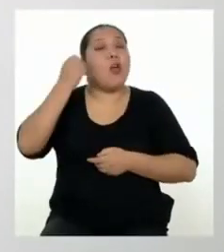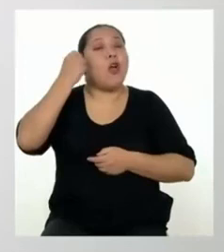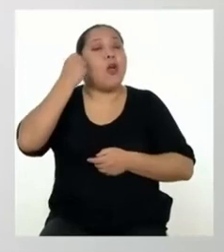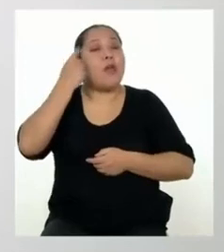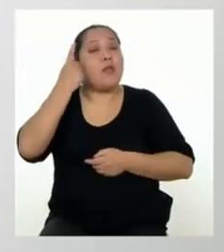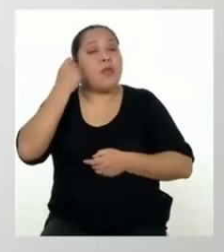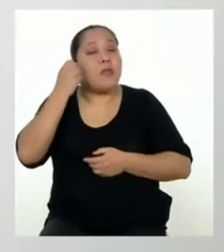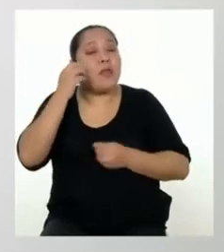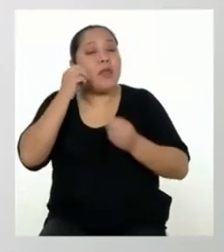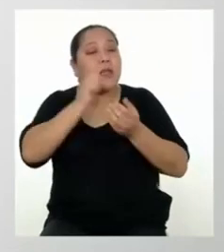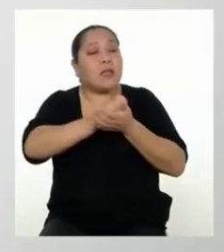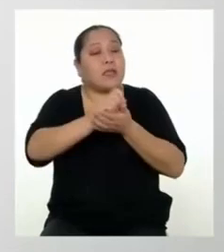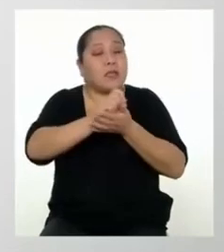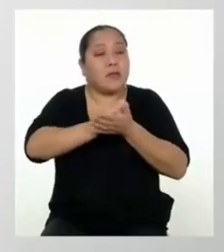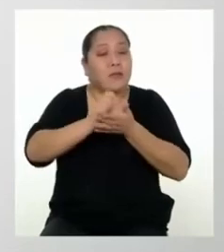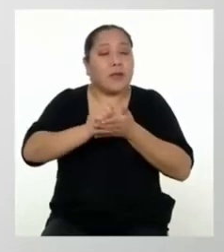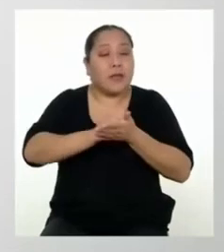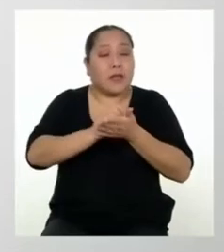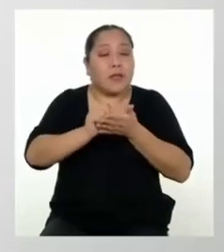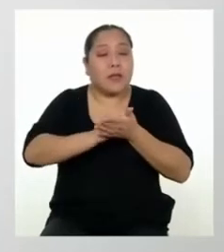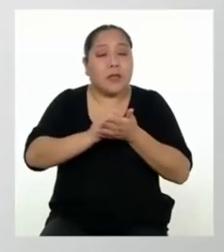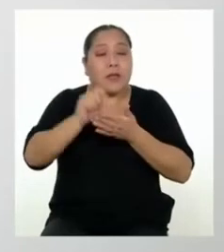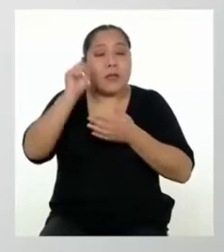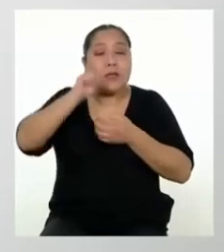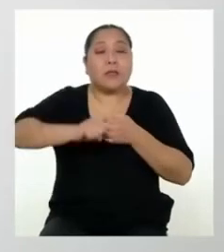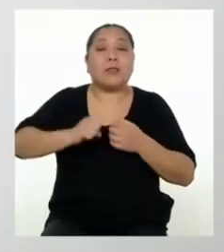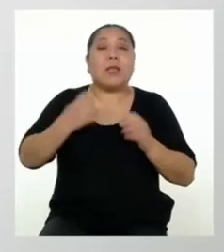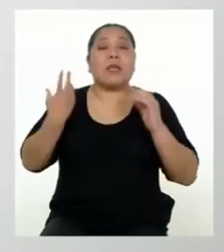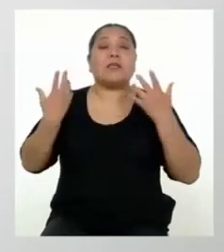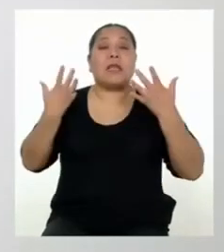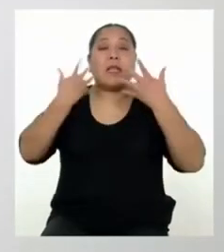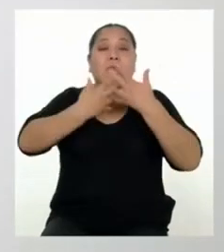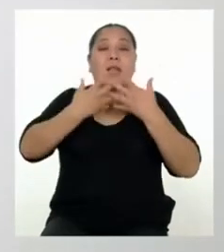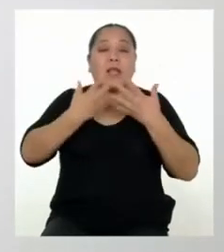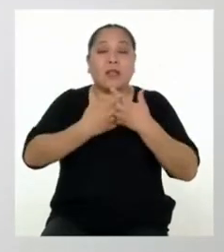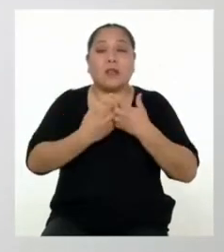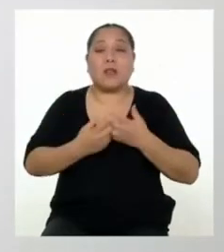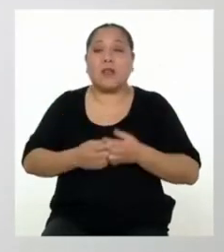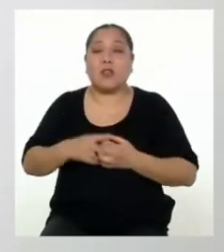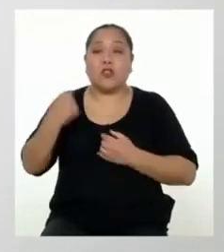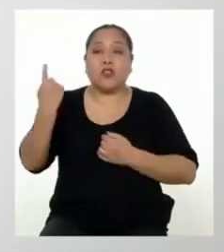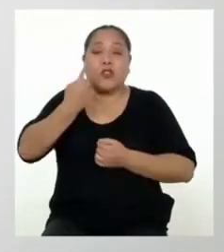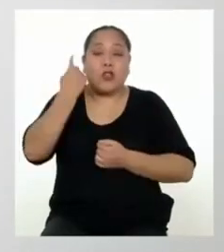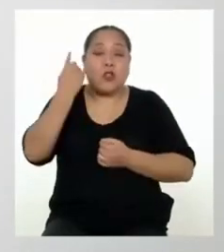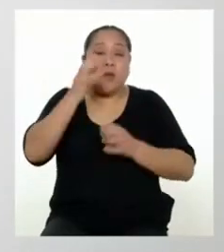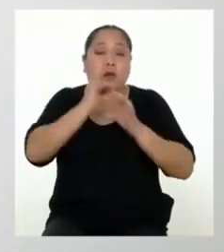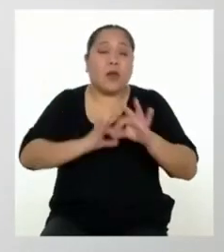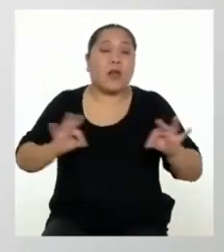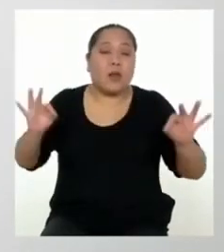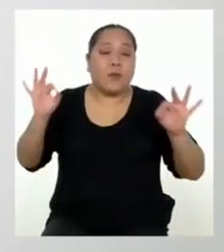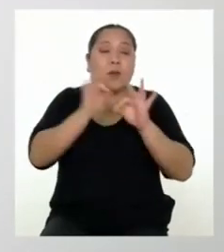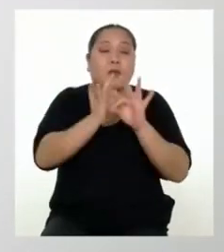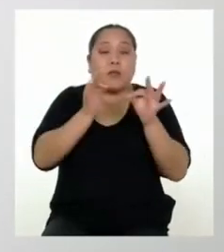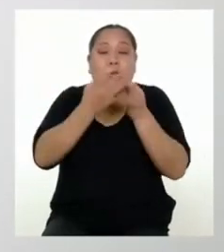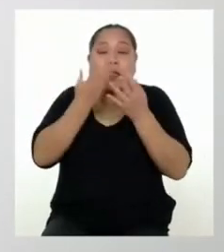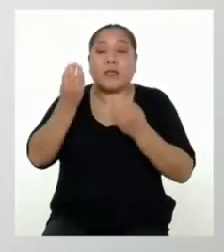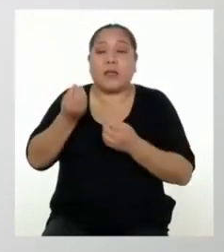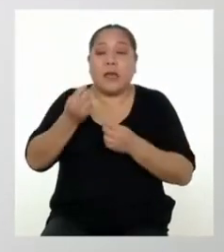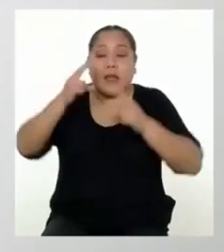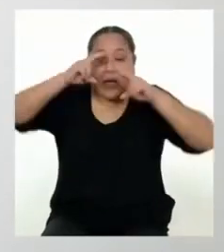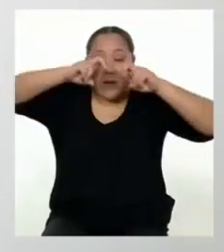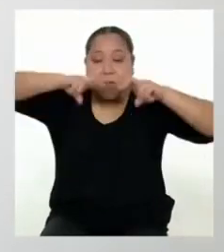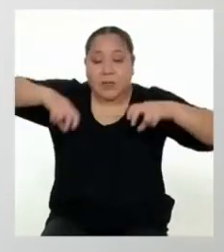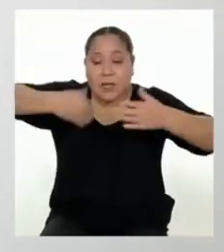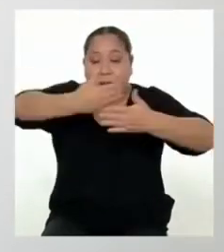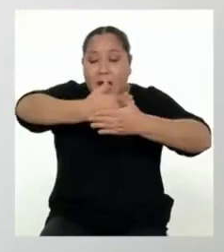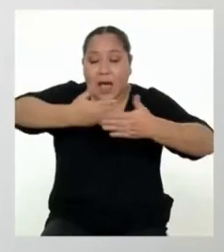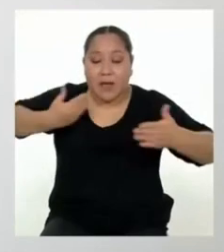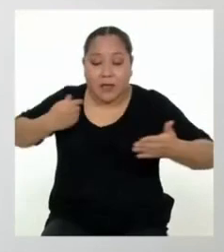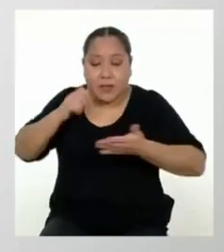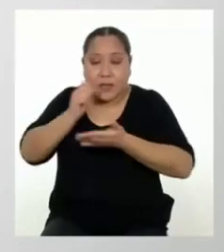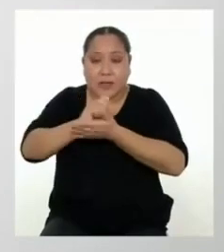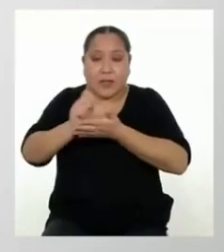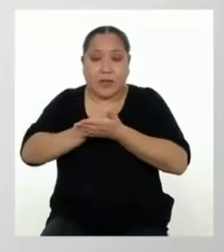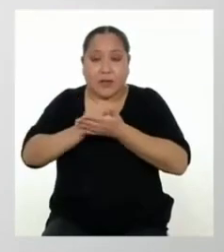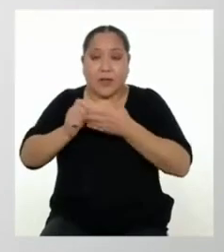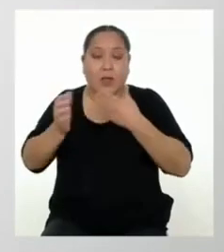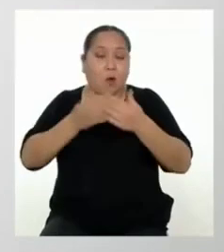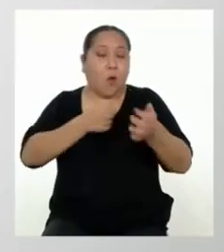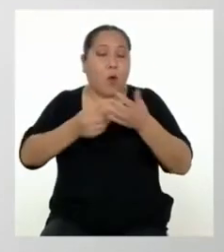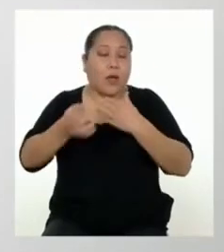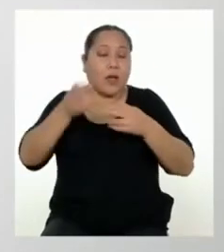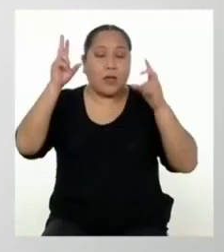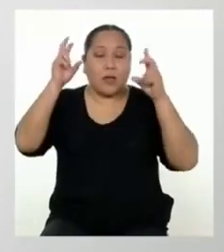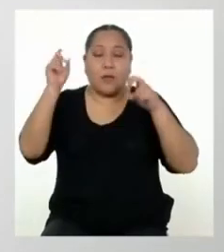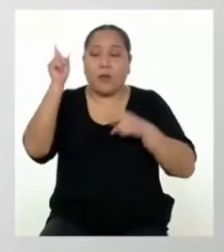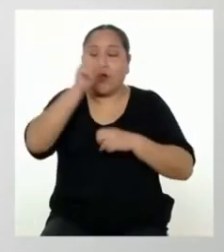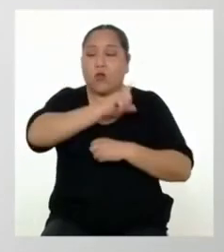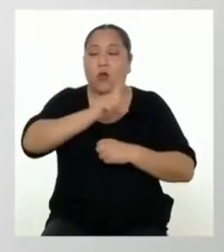comprender y escribir textos son procesos que están muy relacionados. No solo por la importancia que hay en investigar antes de escribir sobre cualquier tema,